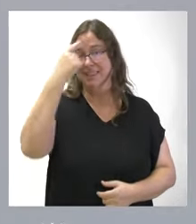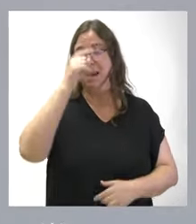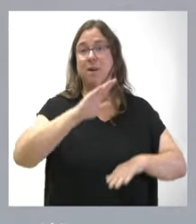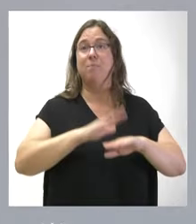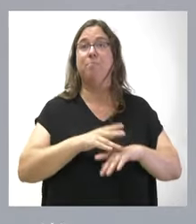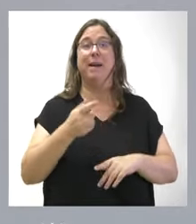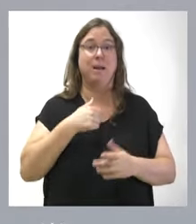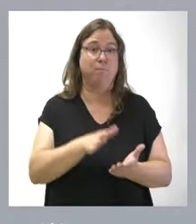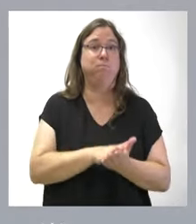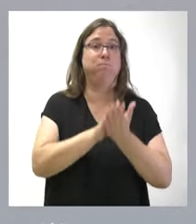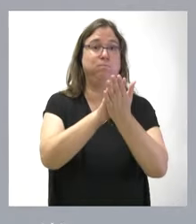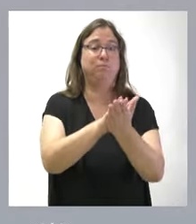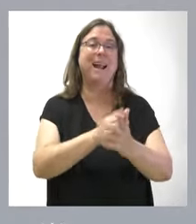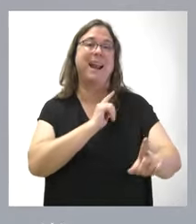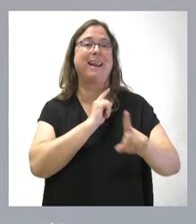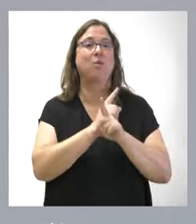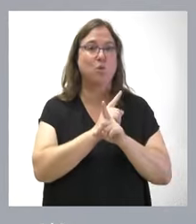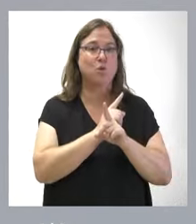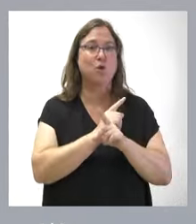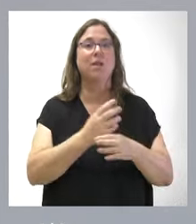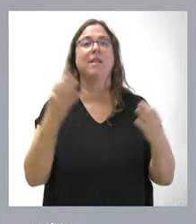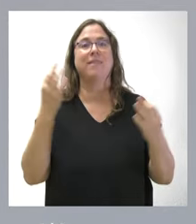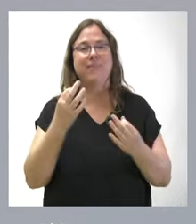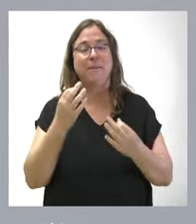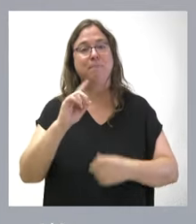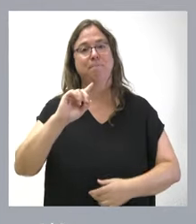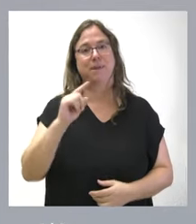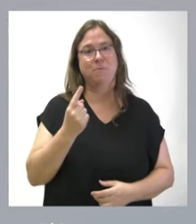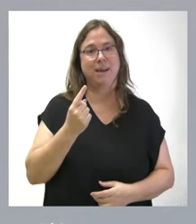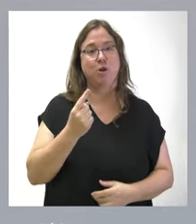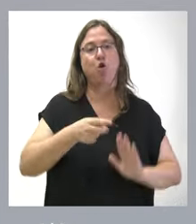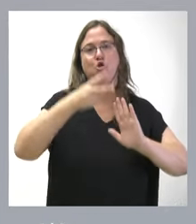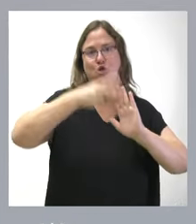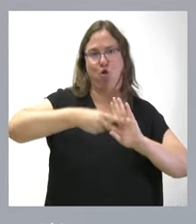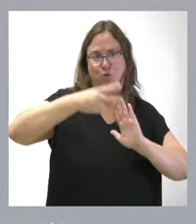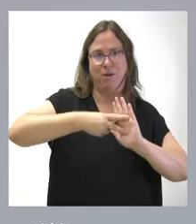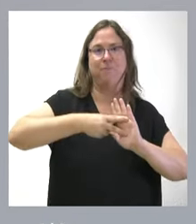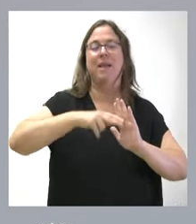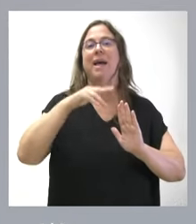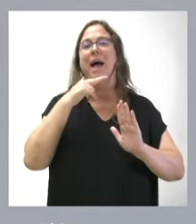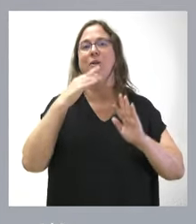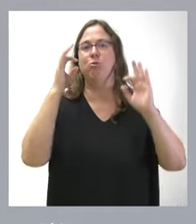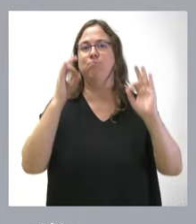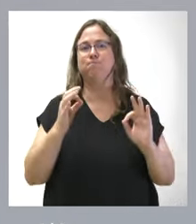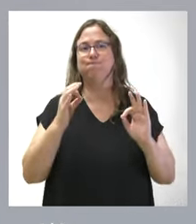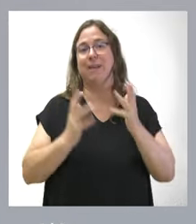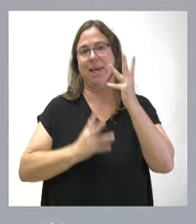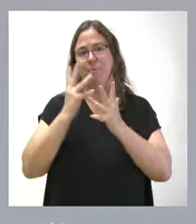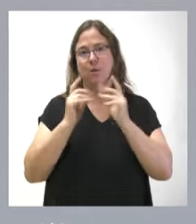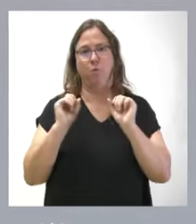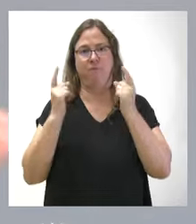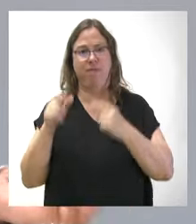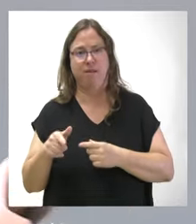nosotros podamos presentar un recurso, lógicamente hay que hacerlo sobre una norma o un acto de carácter administrativo.